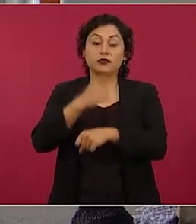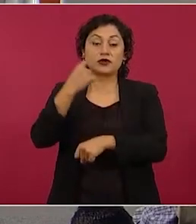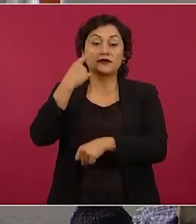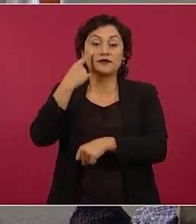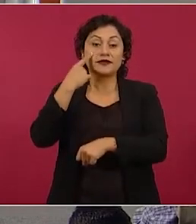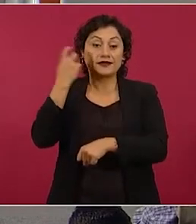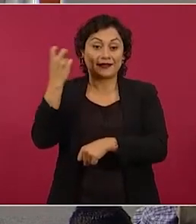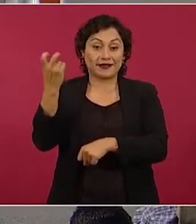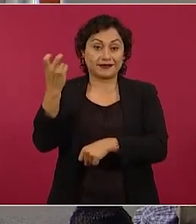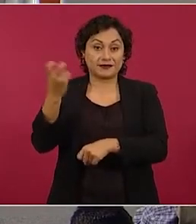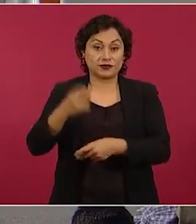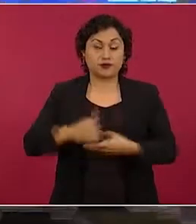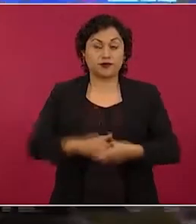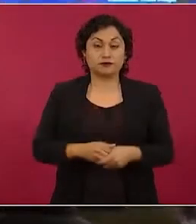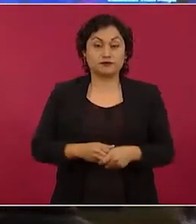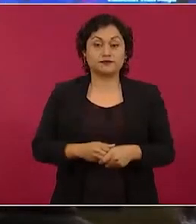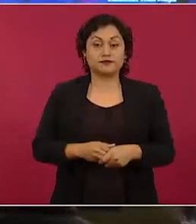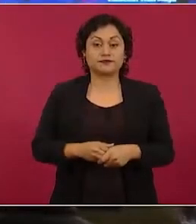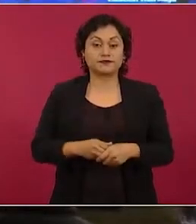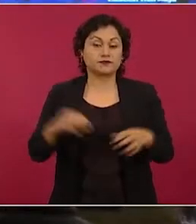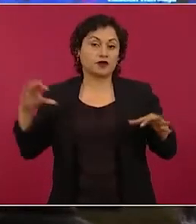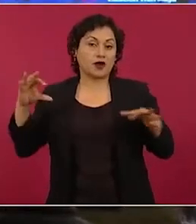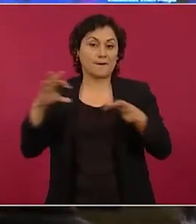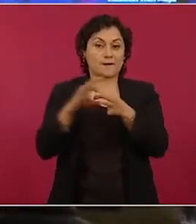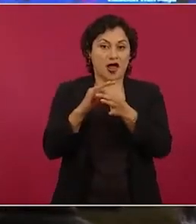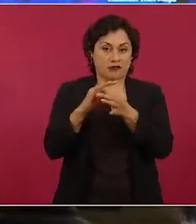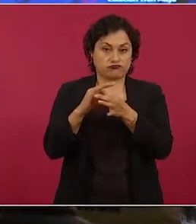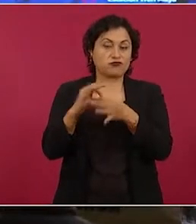pertenecía a Yucatán.